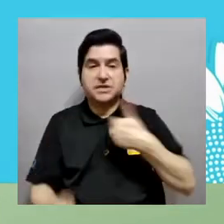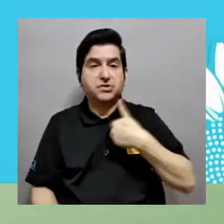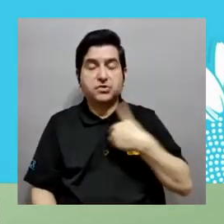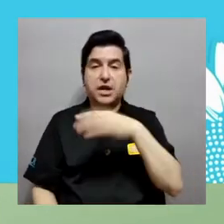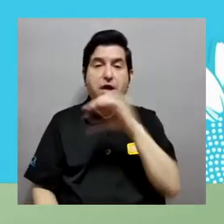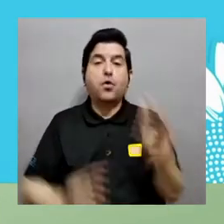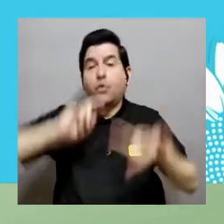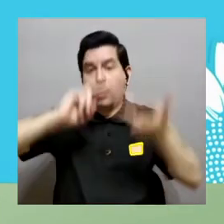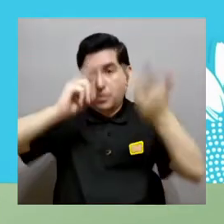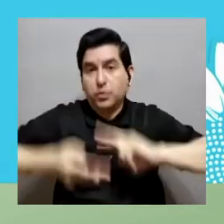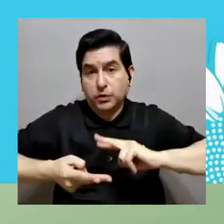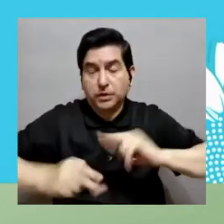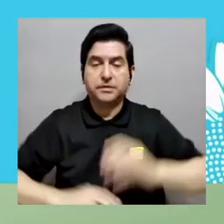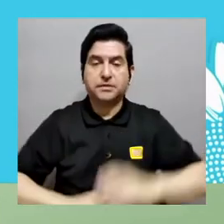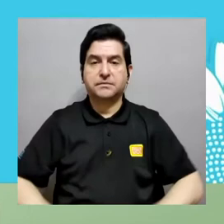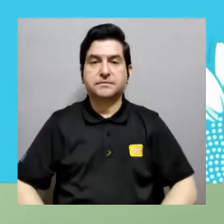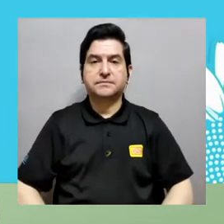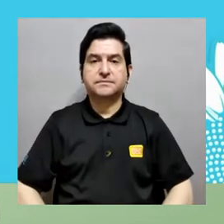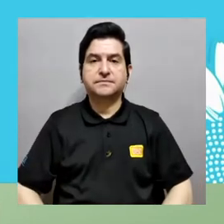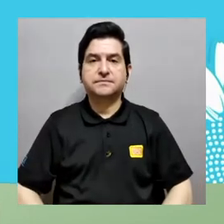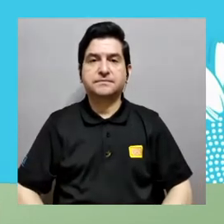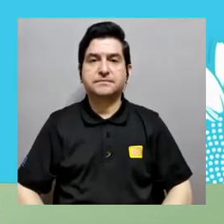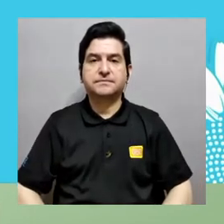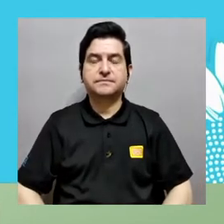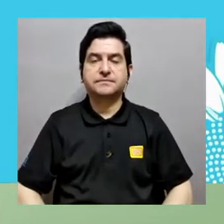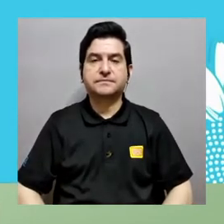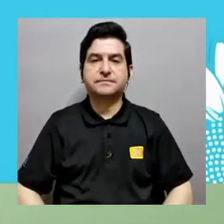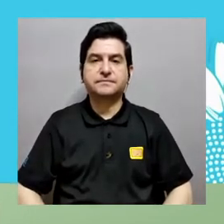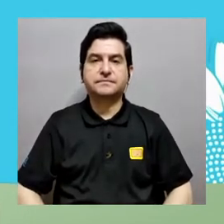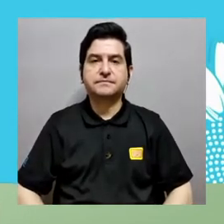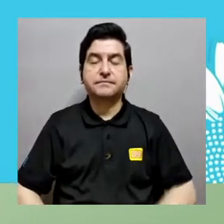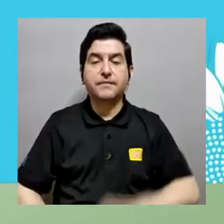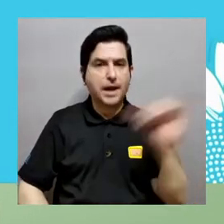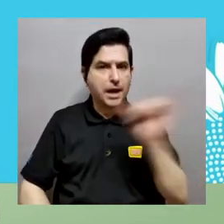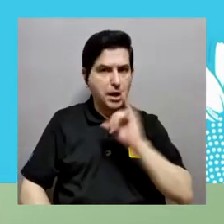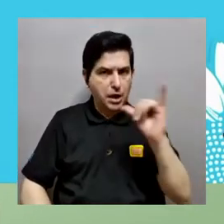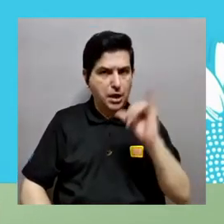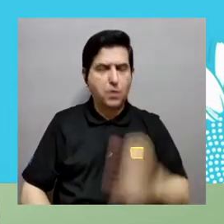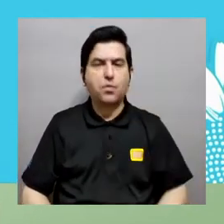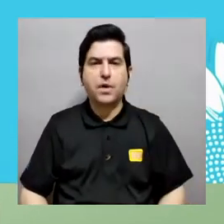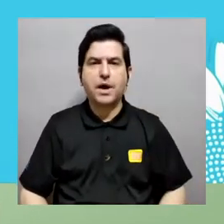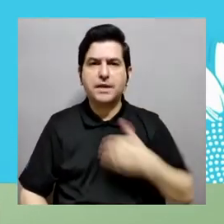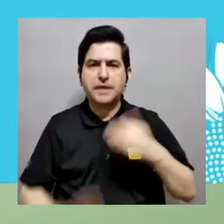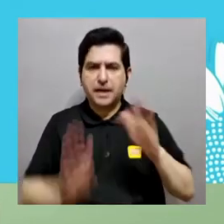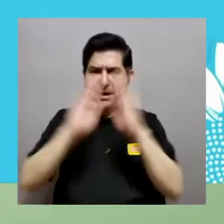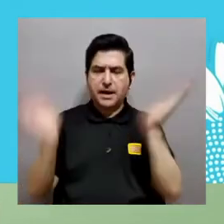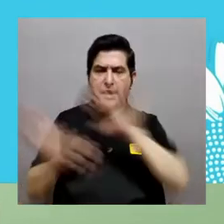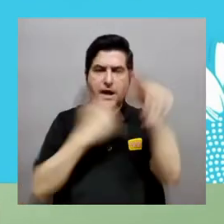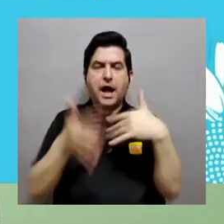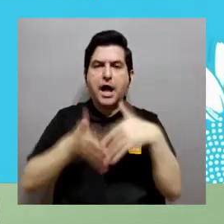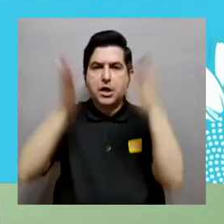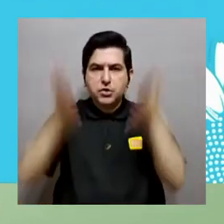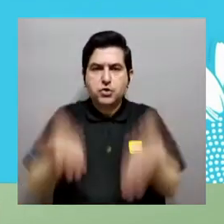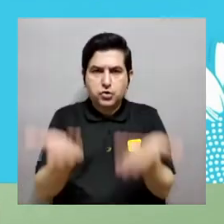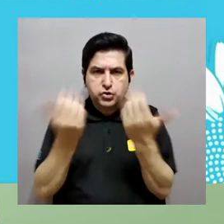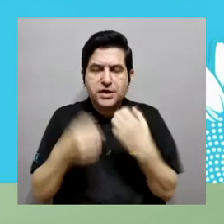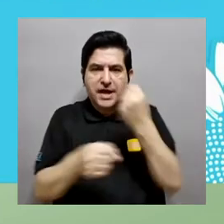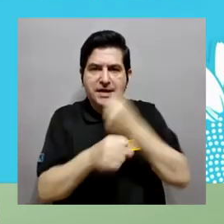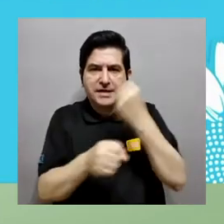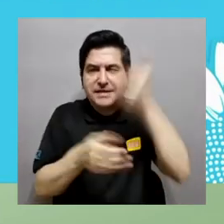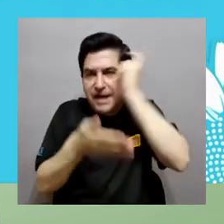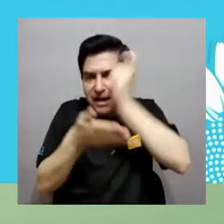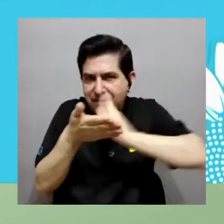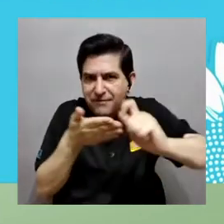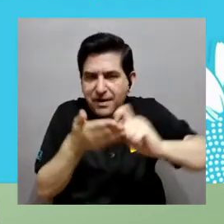a estas colaboraciones y a veces tenemos tecnologías que ellos no tienen y viceversa. Este, vamos a ver, así